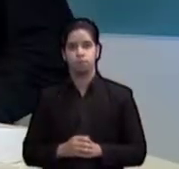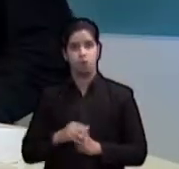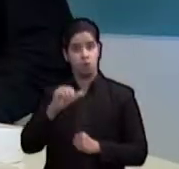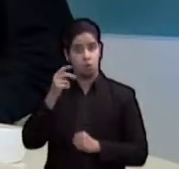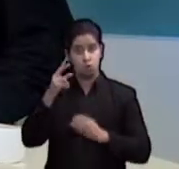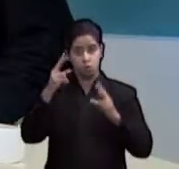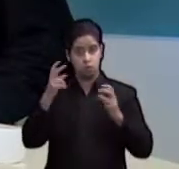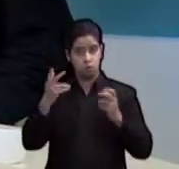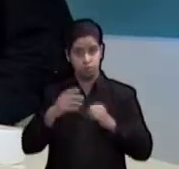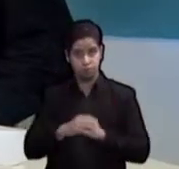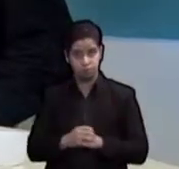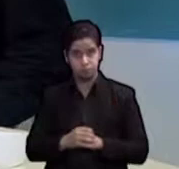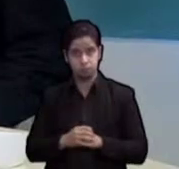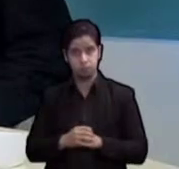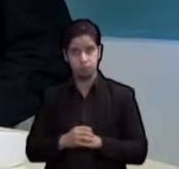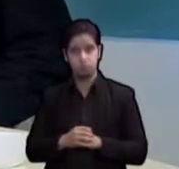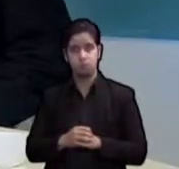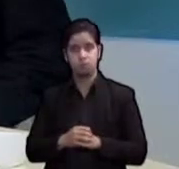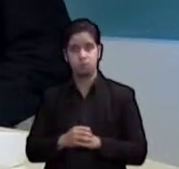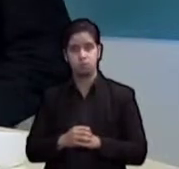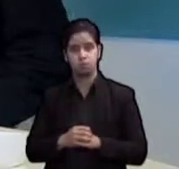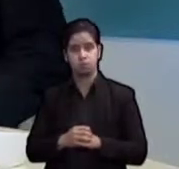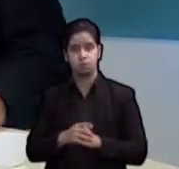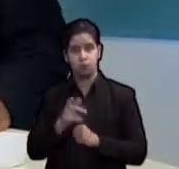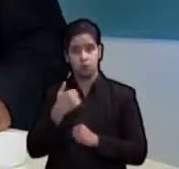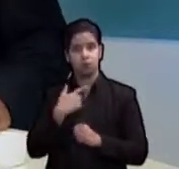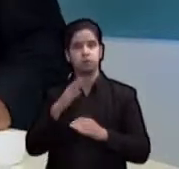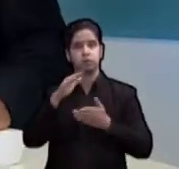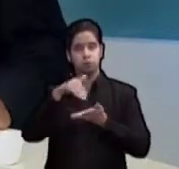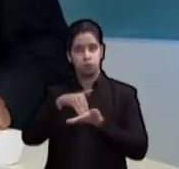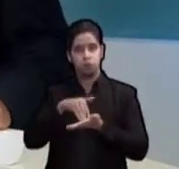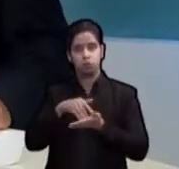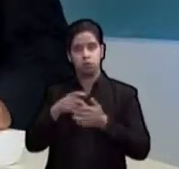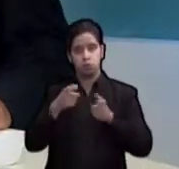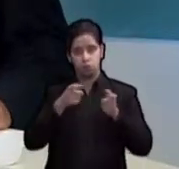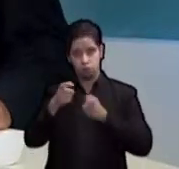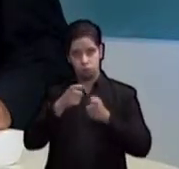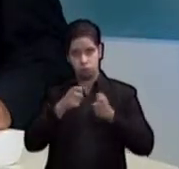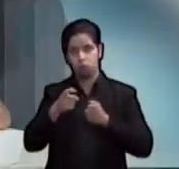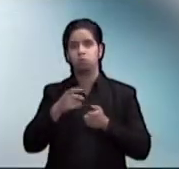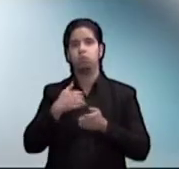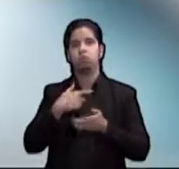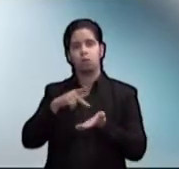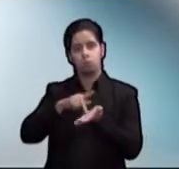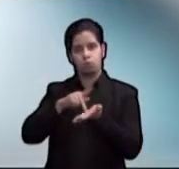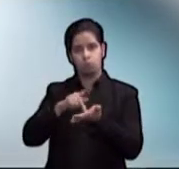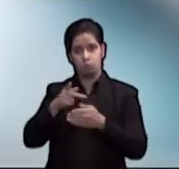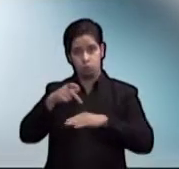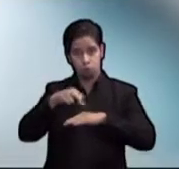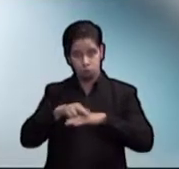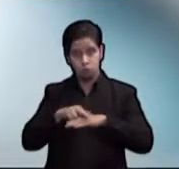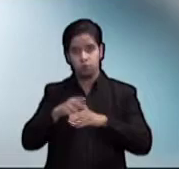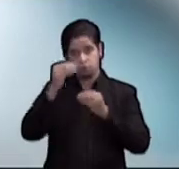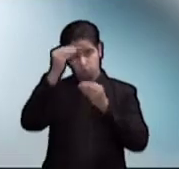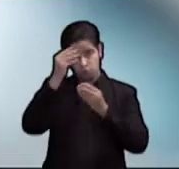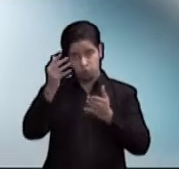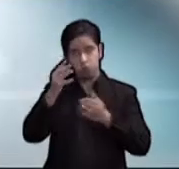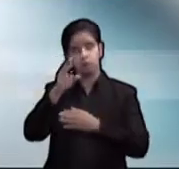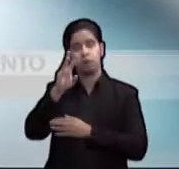otros temas estadísticas del Centro de Control de Envenenamiento de Puerto Rico revelan que durante el año 2014 se recibieron 6